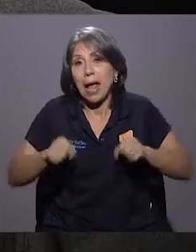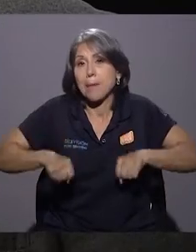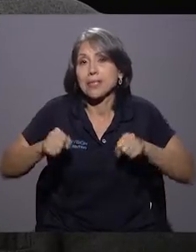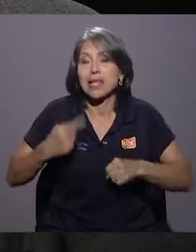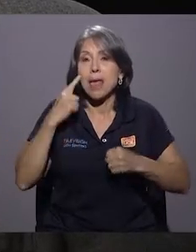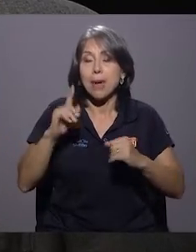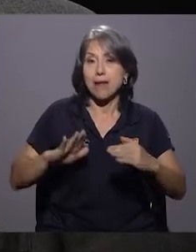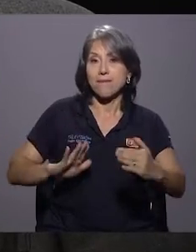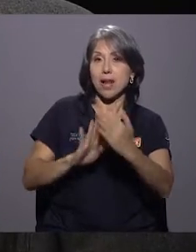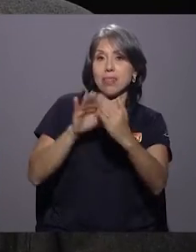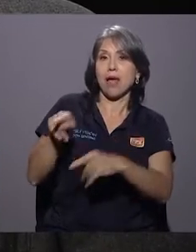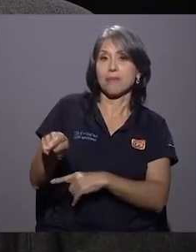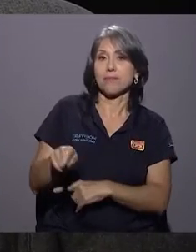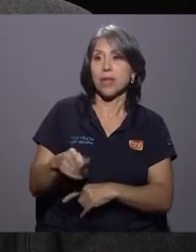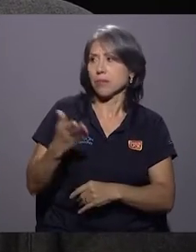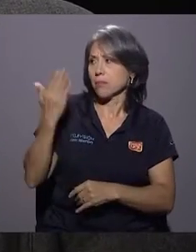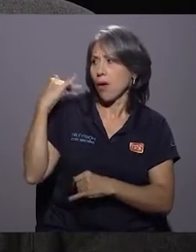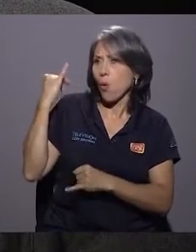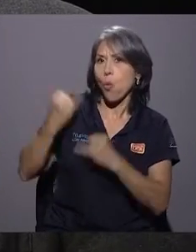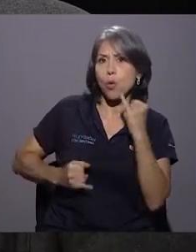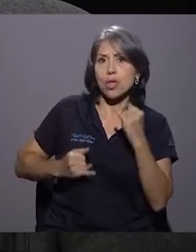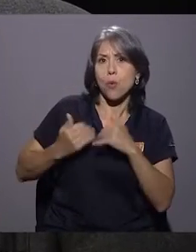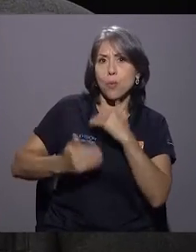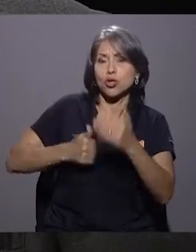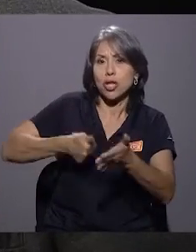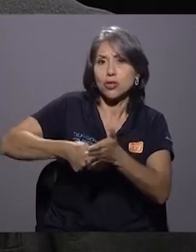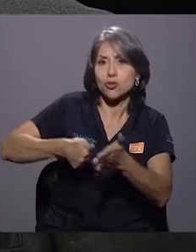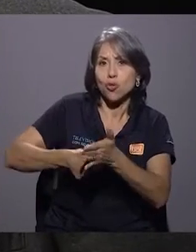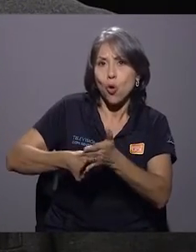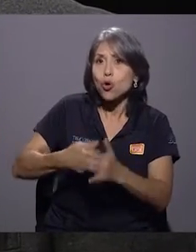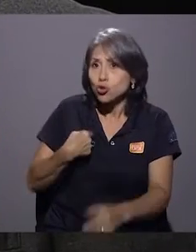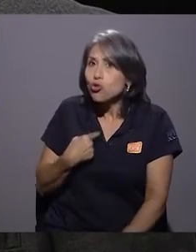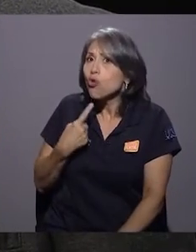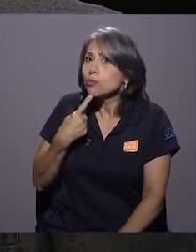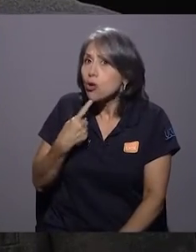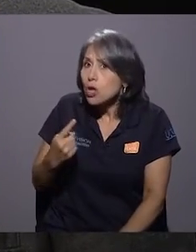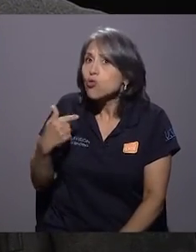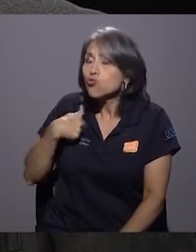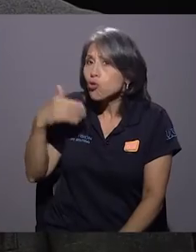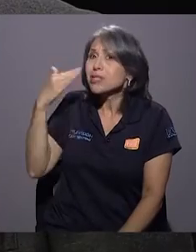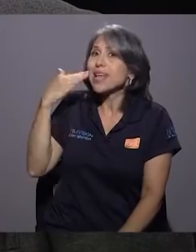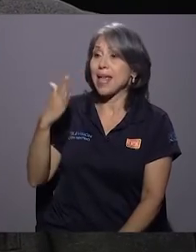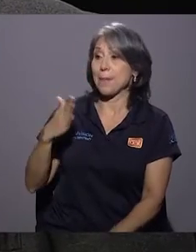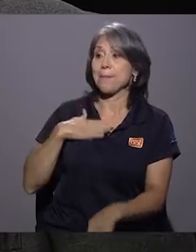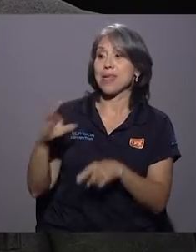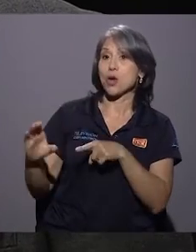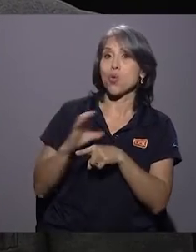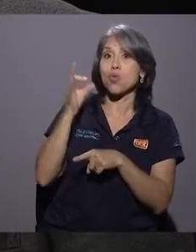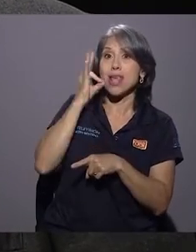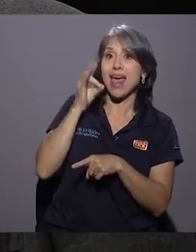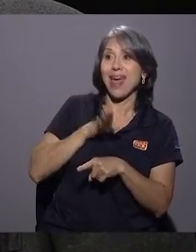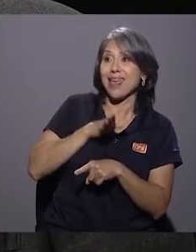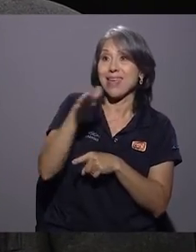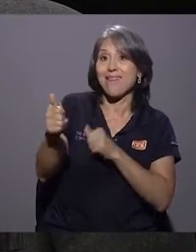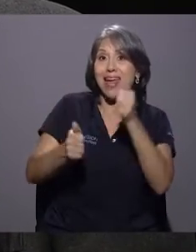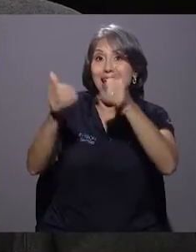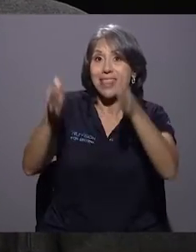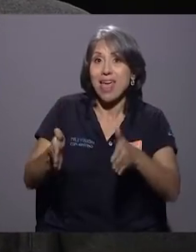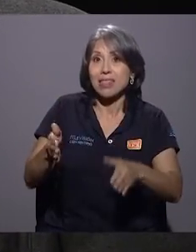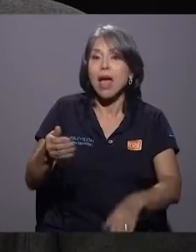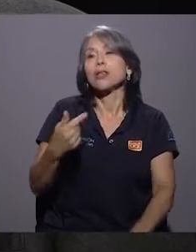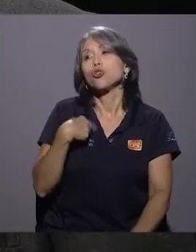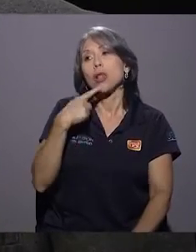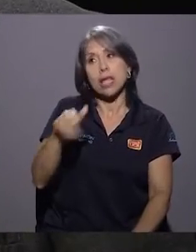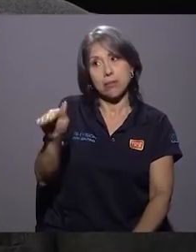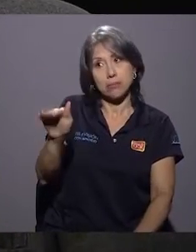de enfrentarle. En este último proceso, y se lo digo con conocimiento de causa, mi cuñada iba candidata por uno de los partidos y yo les dije, vea, si usted